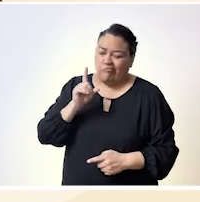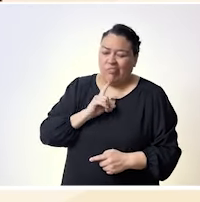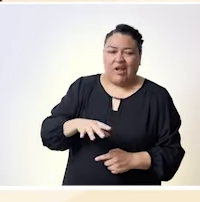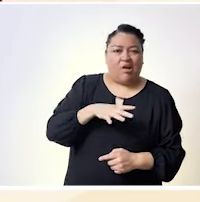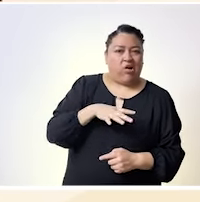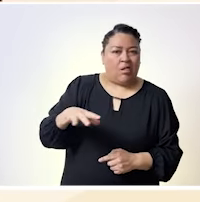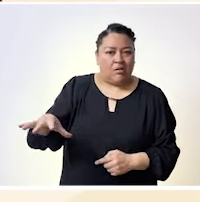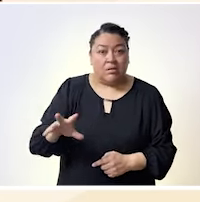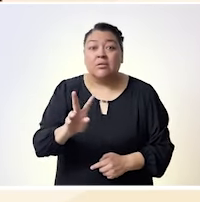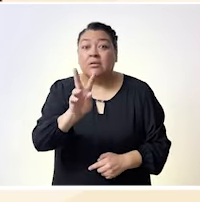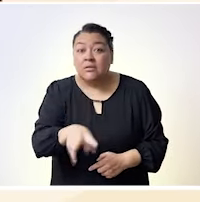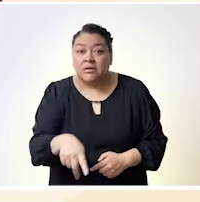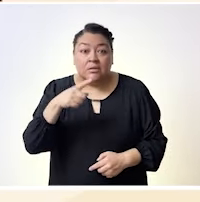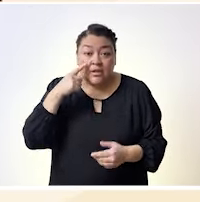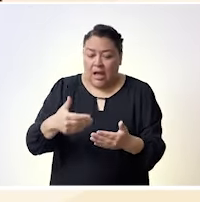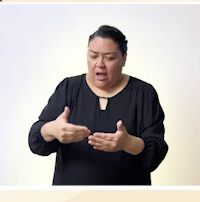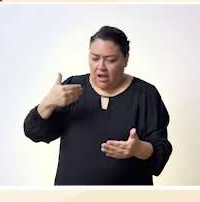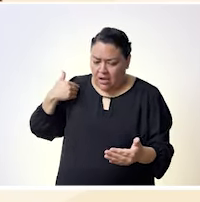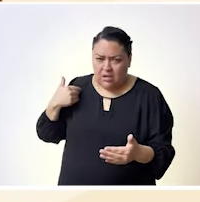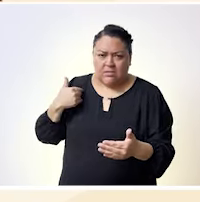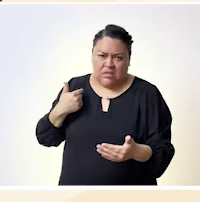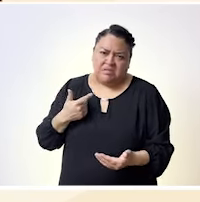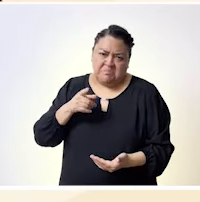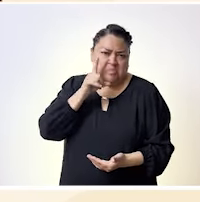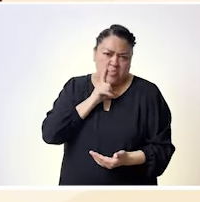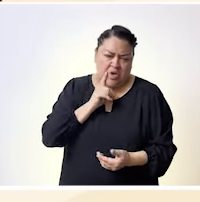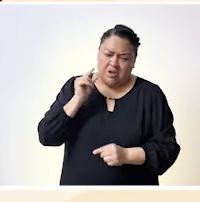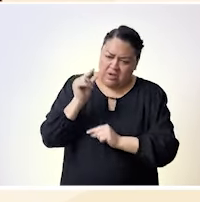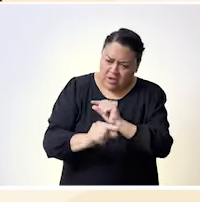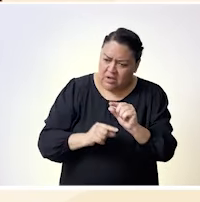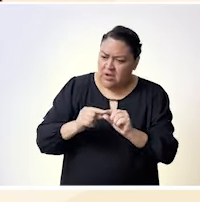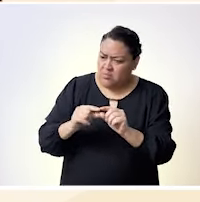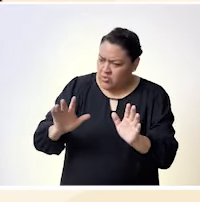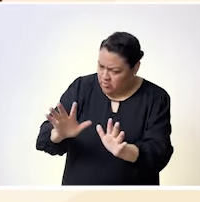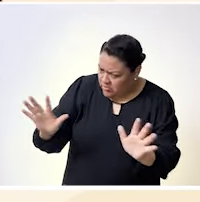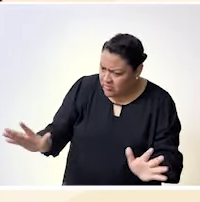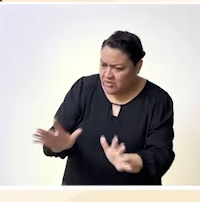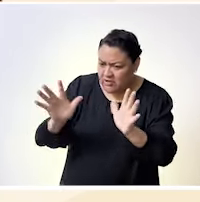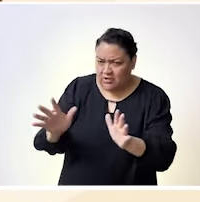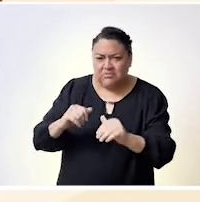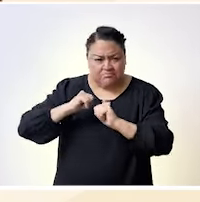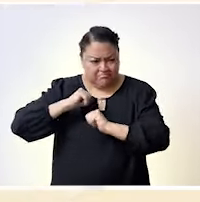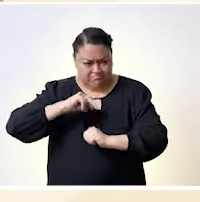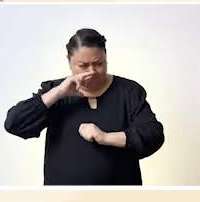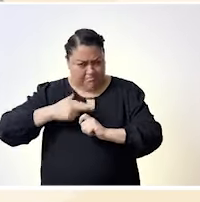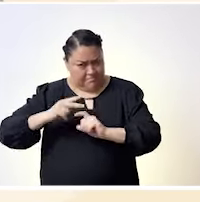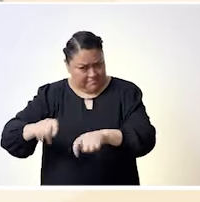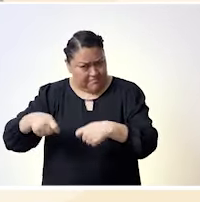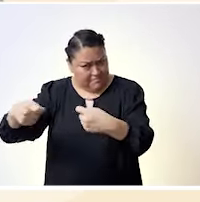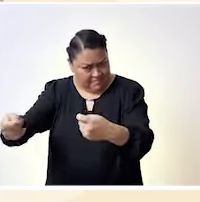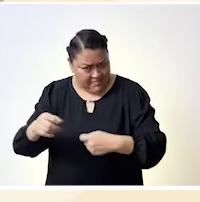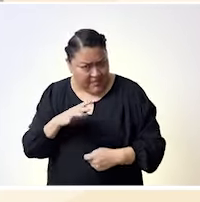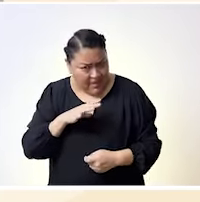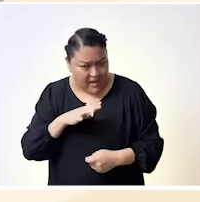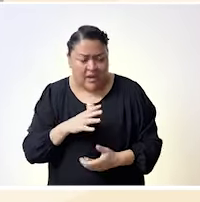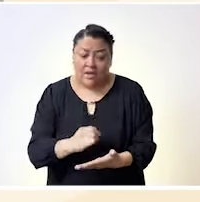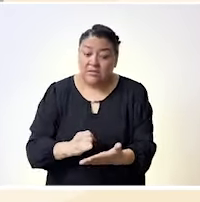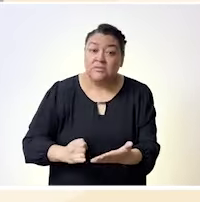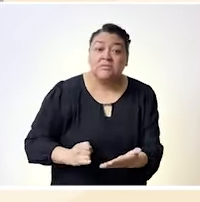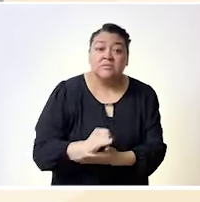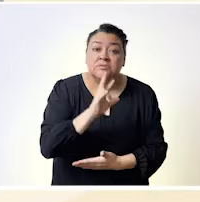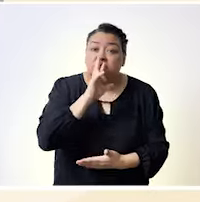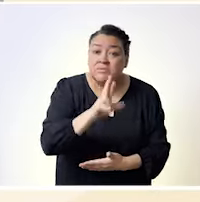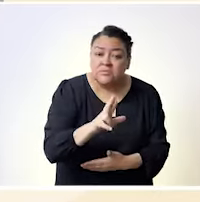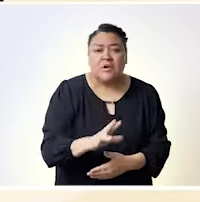mujeres. Y es que si bien ha habido avances importantes respecto de la participación de las mujeres en espacios públicos, en la toma de